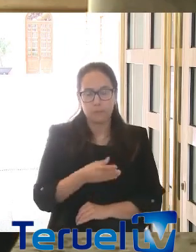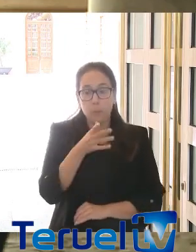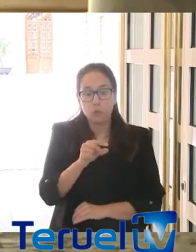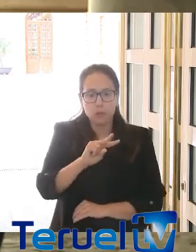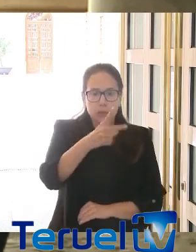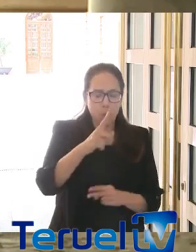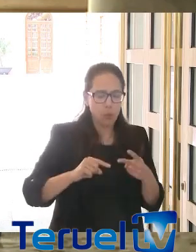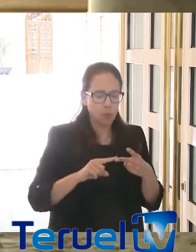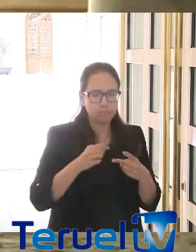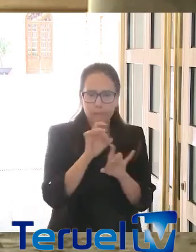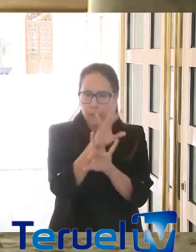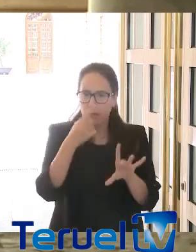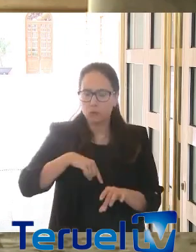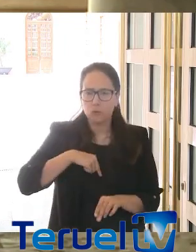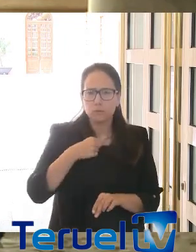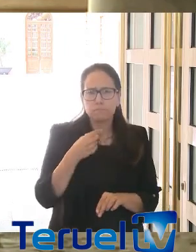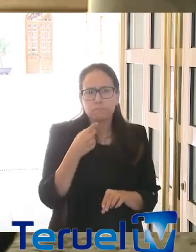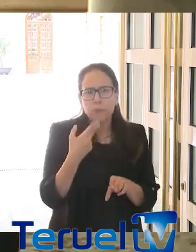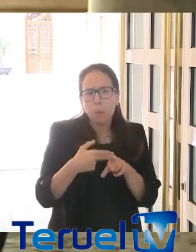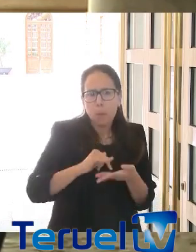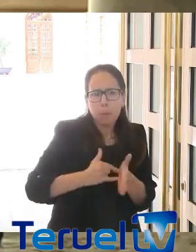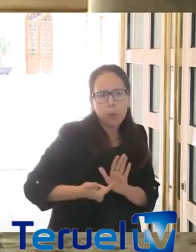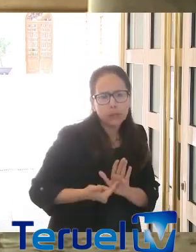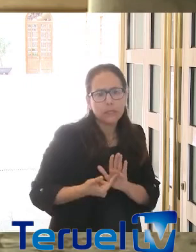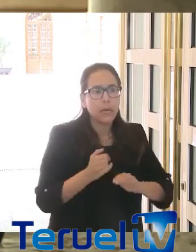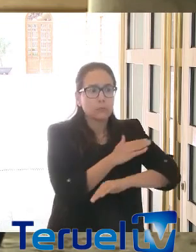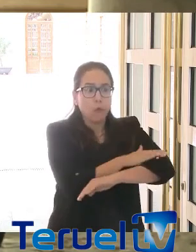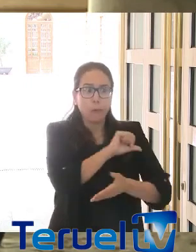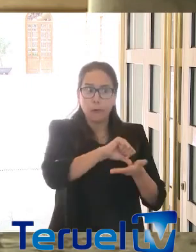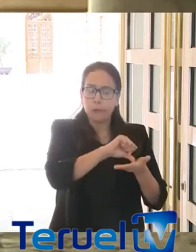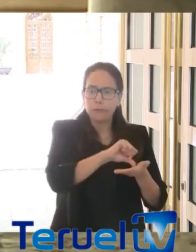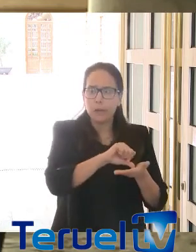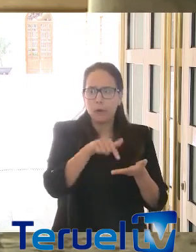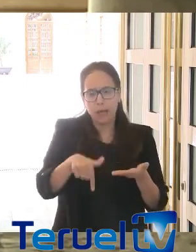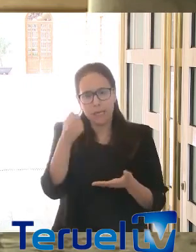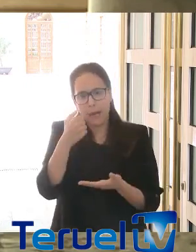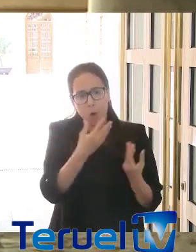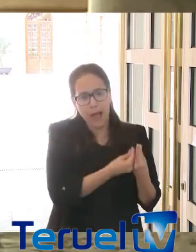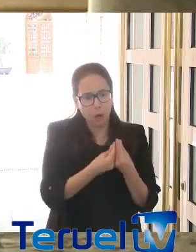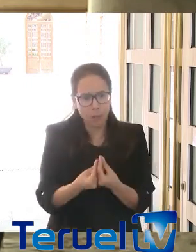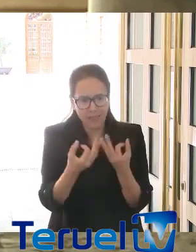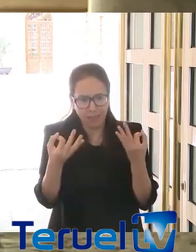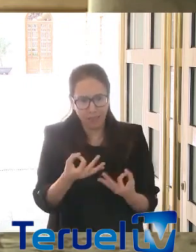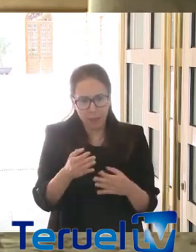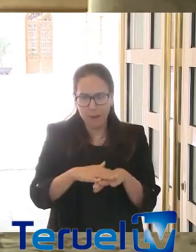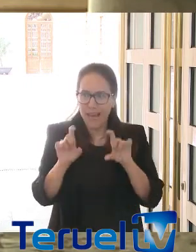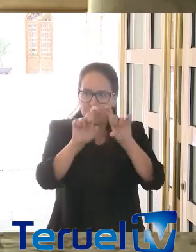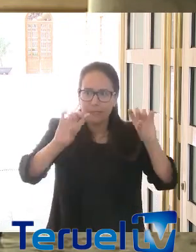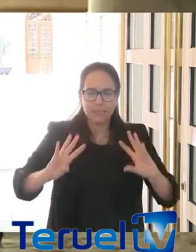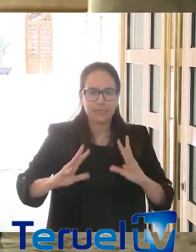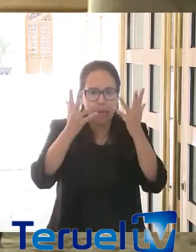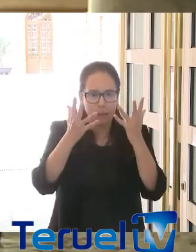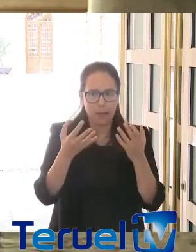políticas que ya ha dictado el Gobierno central, pero que hay que acompañar desde Aragón para salvar a las empresas. Se trata de que las empresas